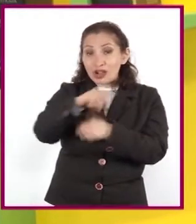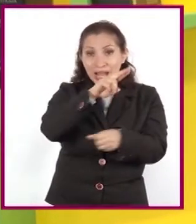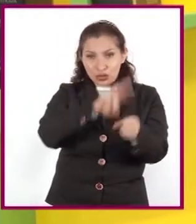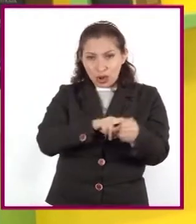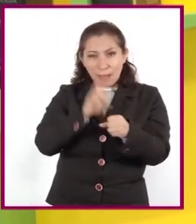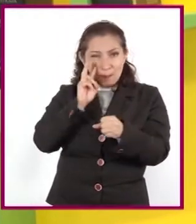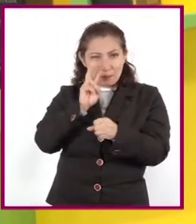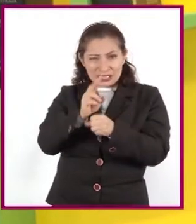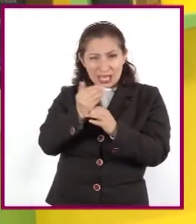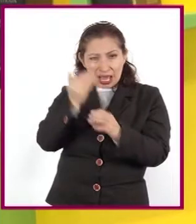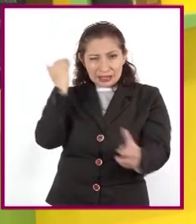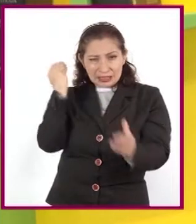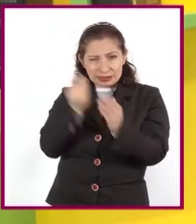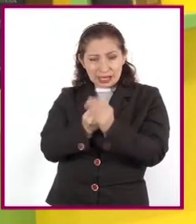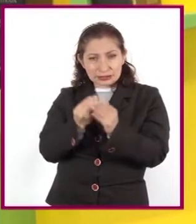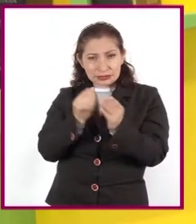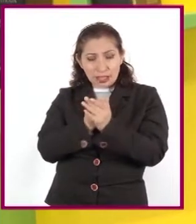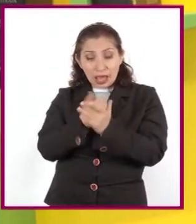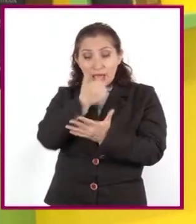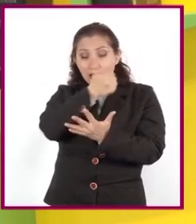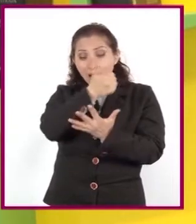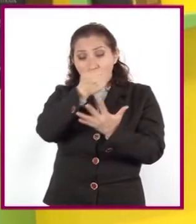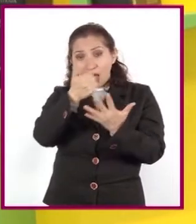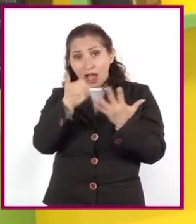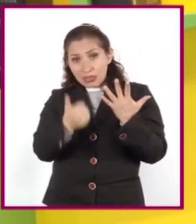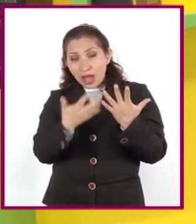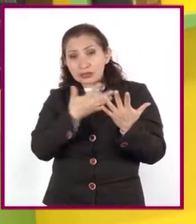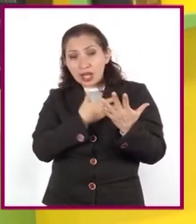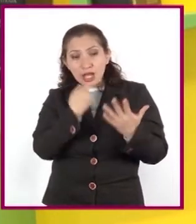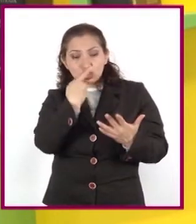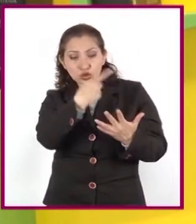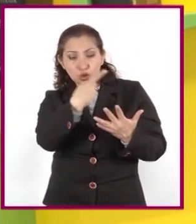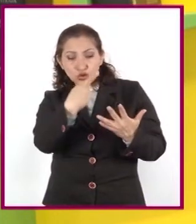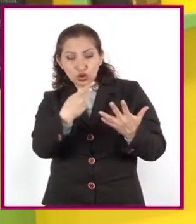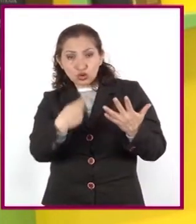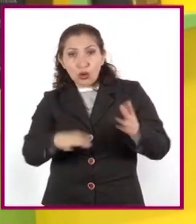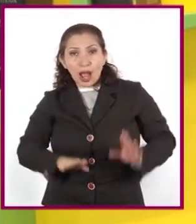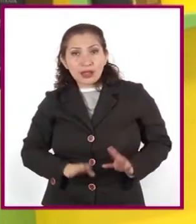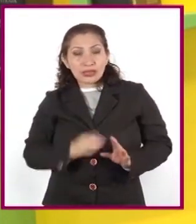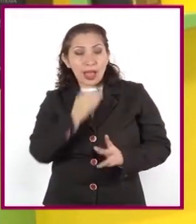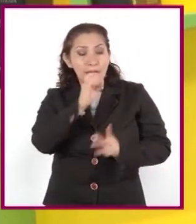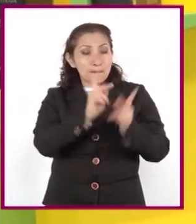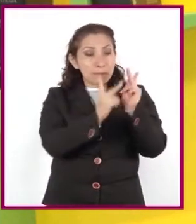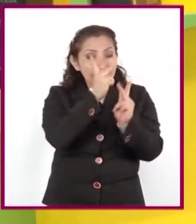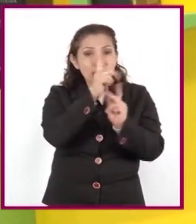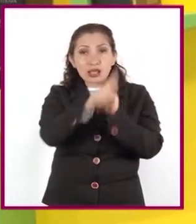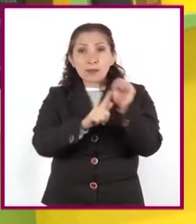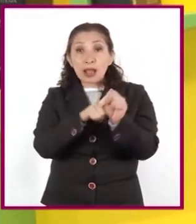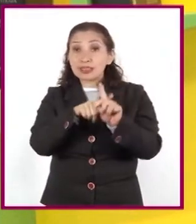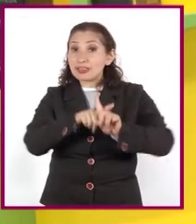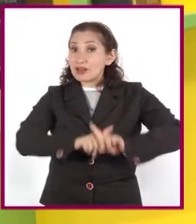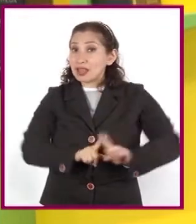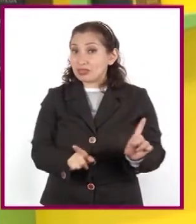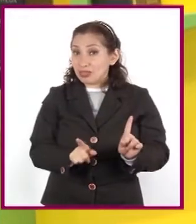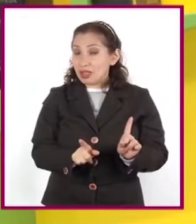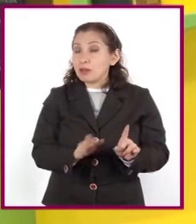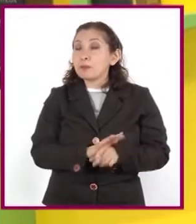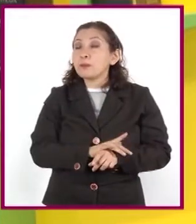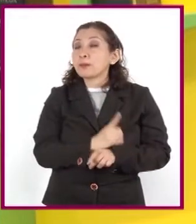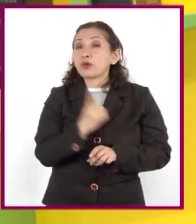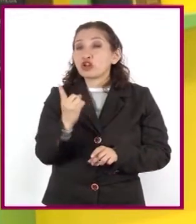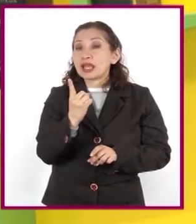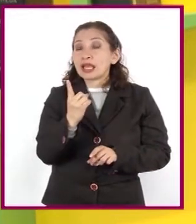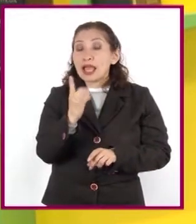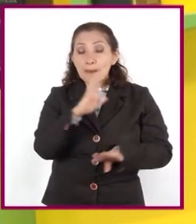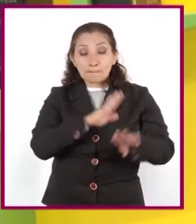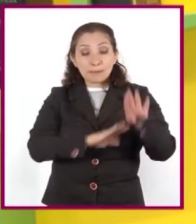se vieron en la sesión pasada, cada una de ellas tenía características de flora y fauna diferentes. Esto sucede porque